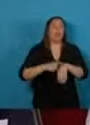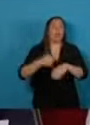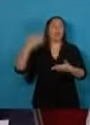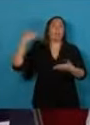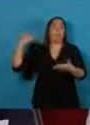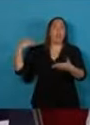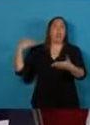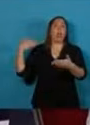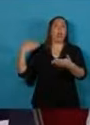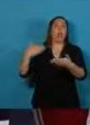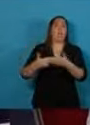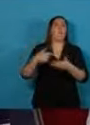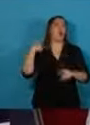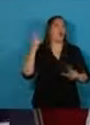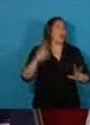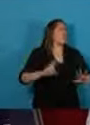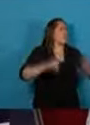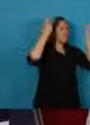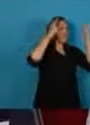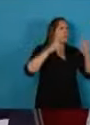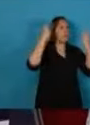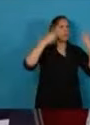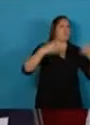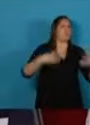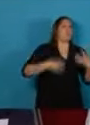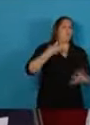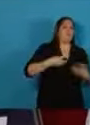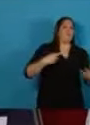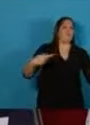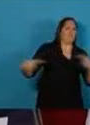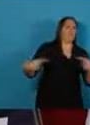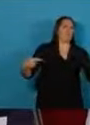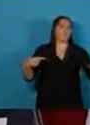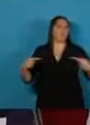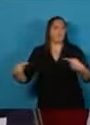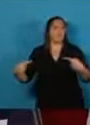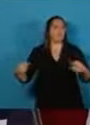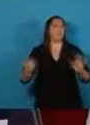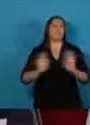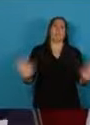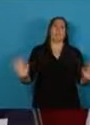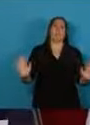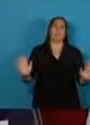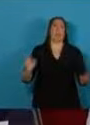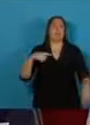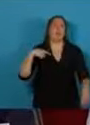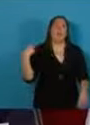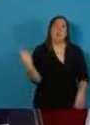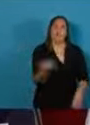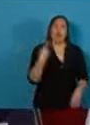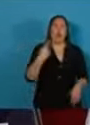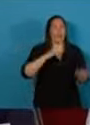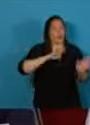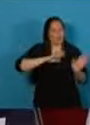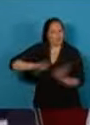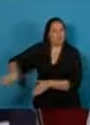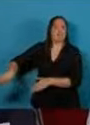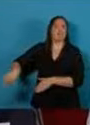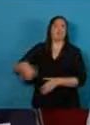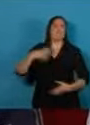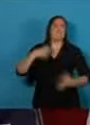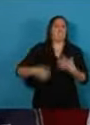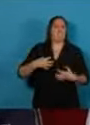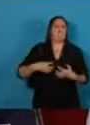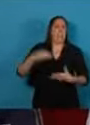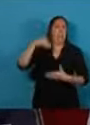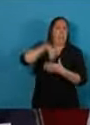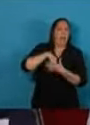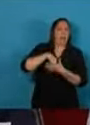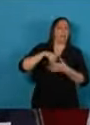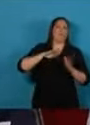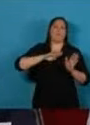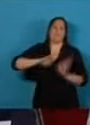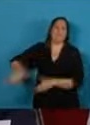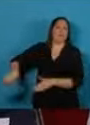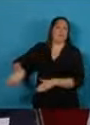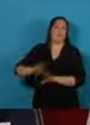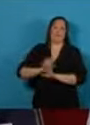el método del enojo y del rencor todos y todas debemos despojarnos del rencor que cargamos